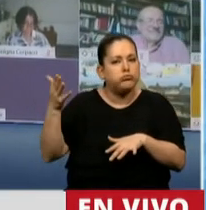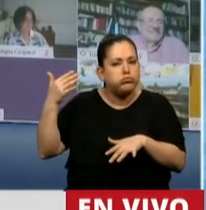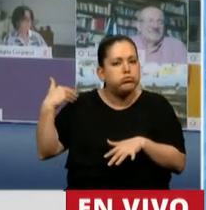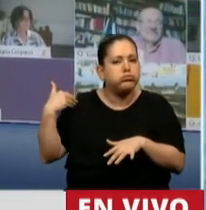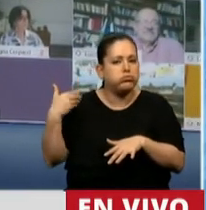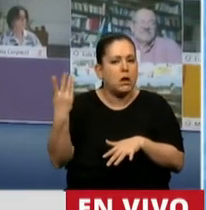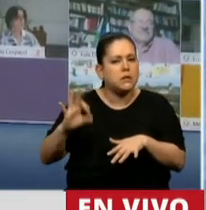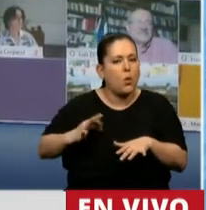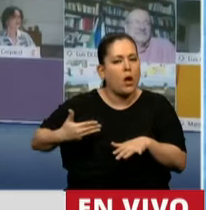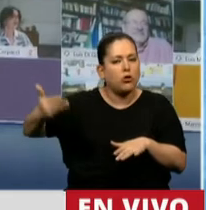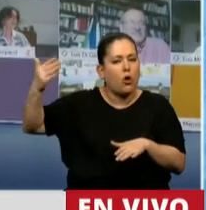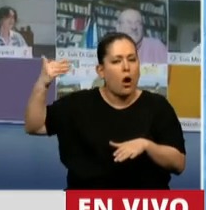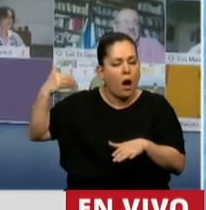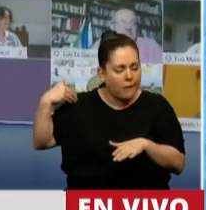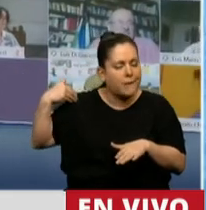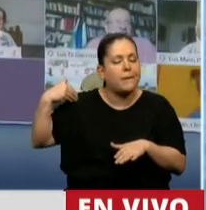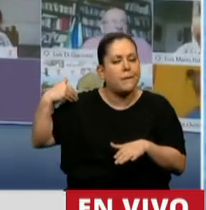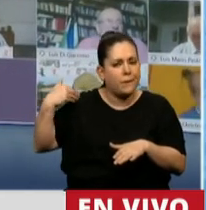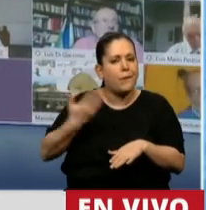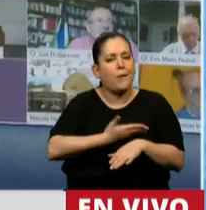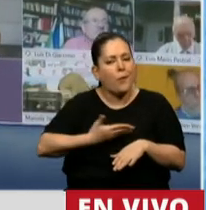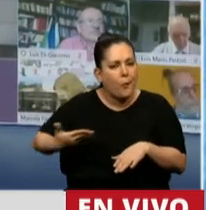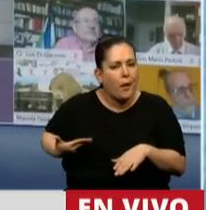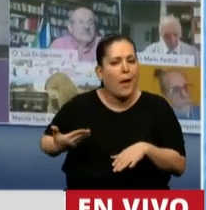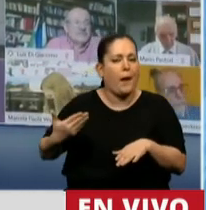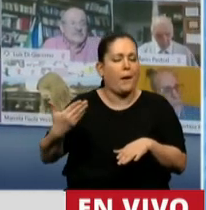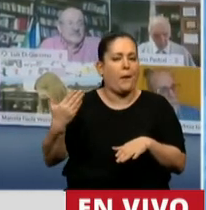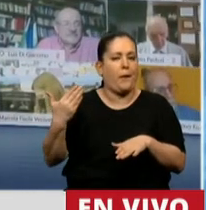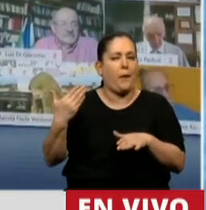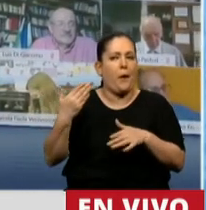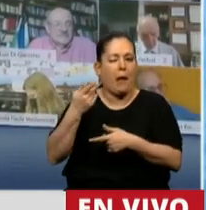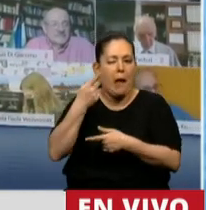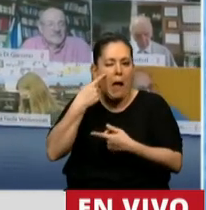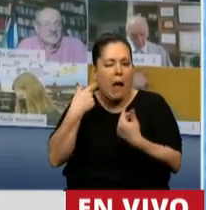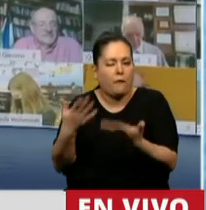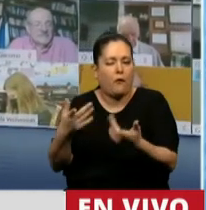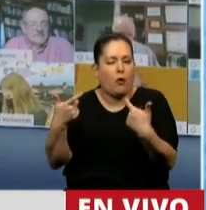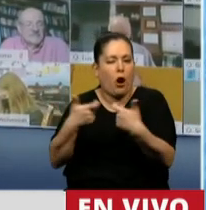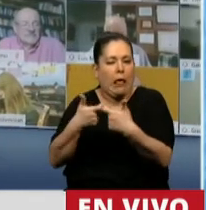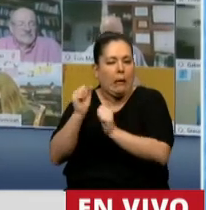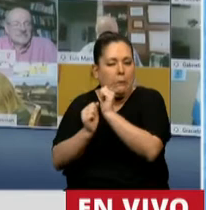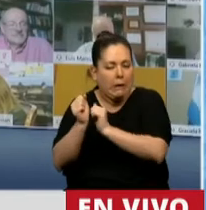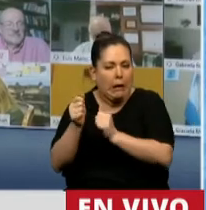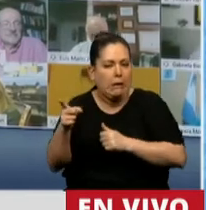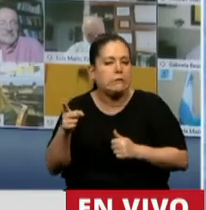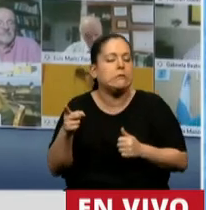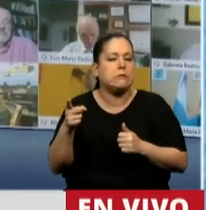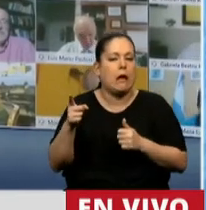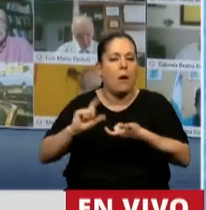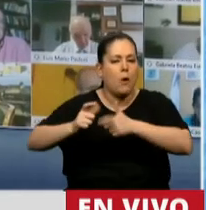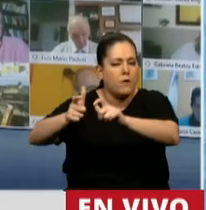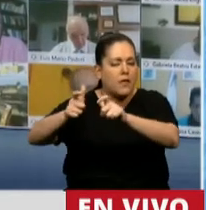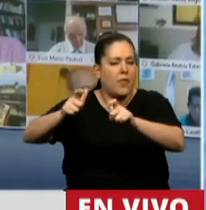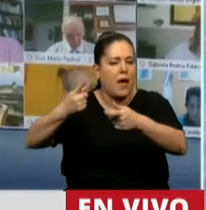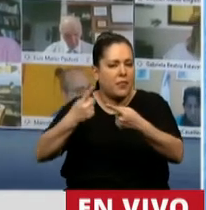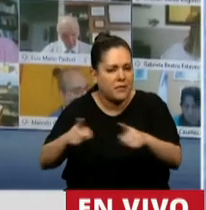cuatro años por un gobierno neoliberal que cambió la fórmula de movilidad, disminuyó